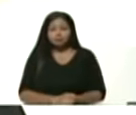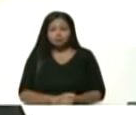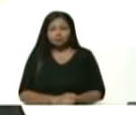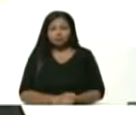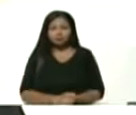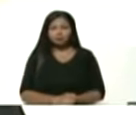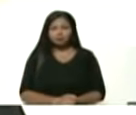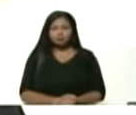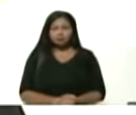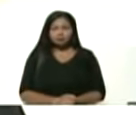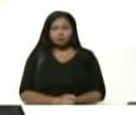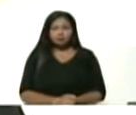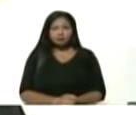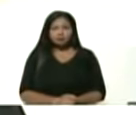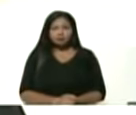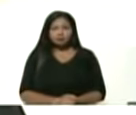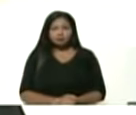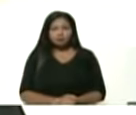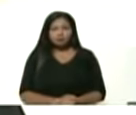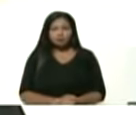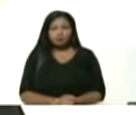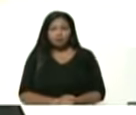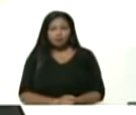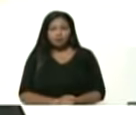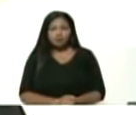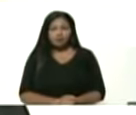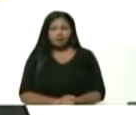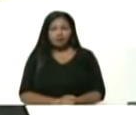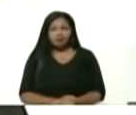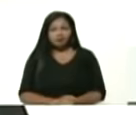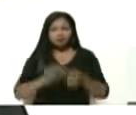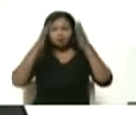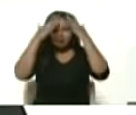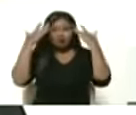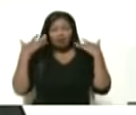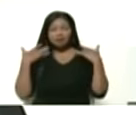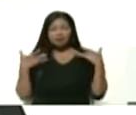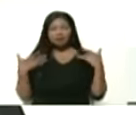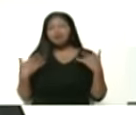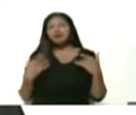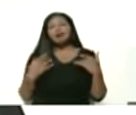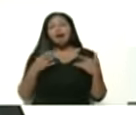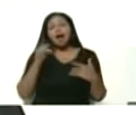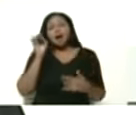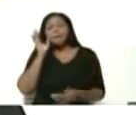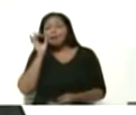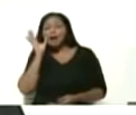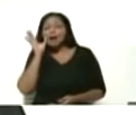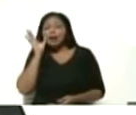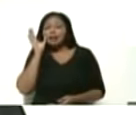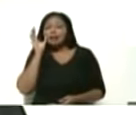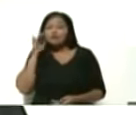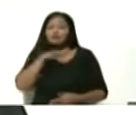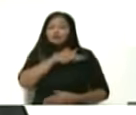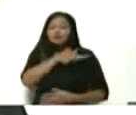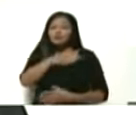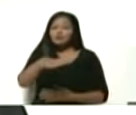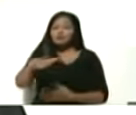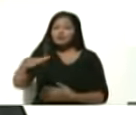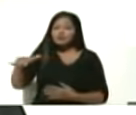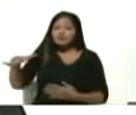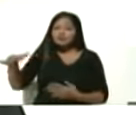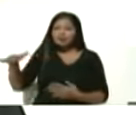Maduro. Ah, la catirrusia del llano. La catirrusia del llano.